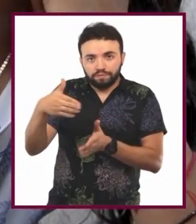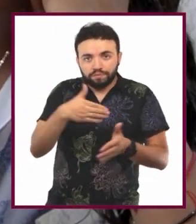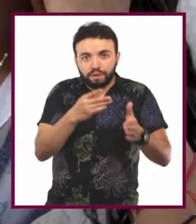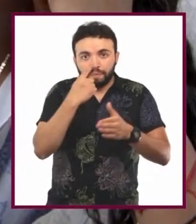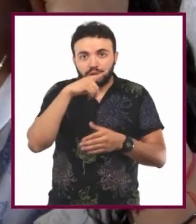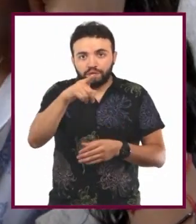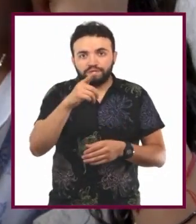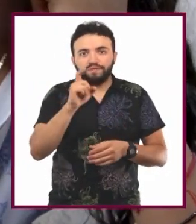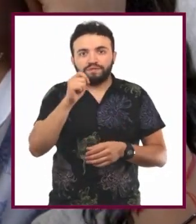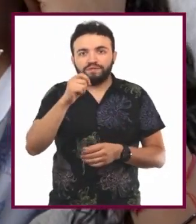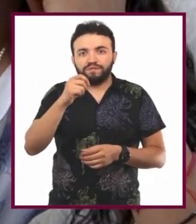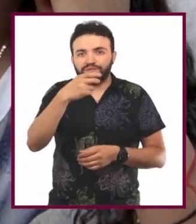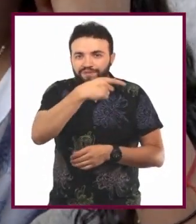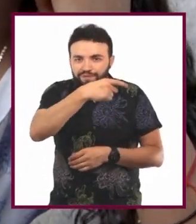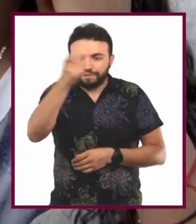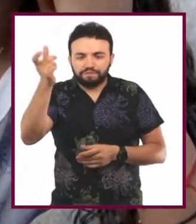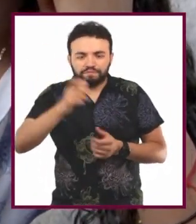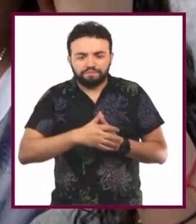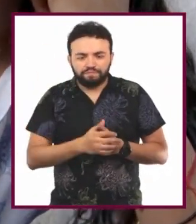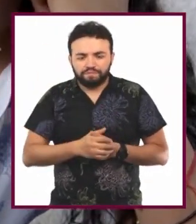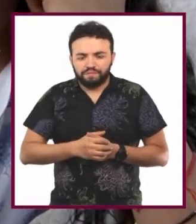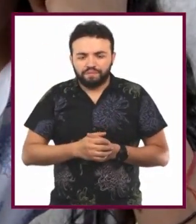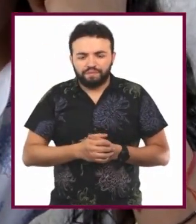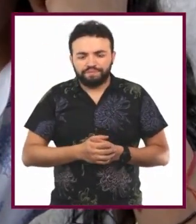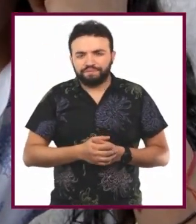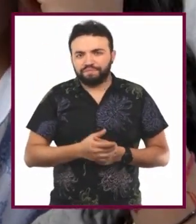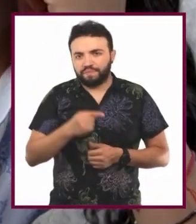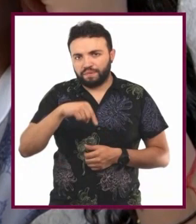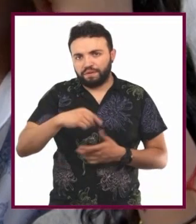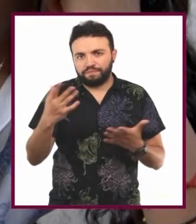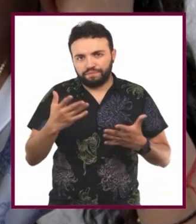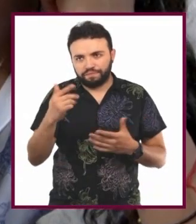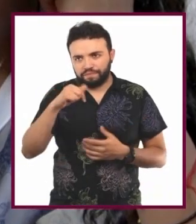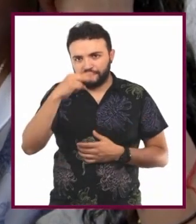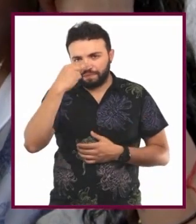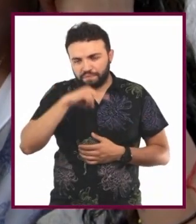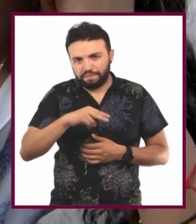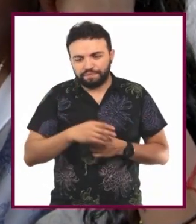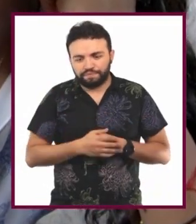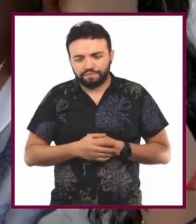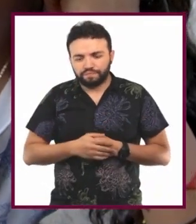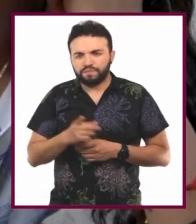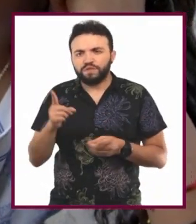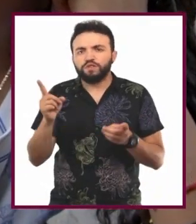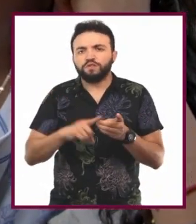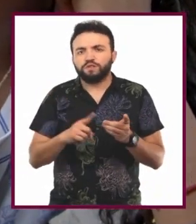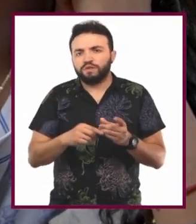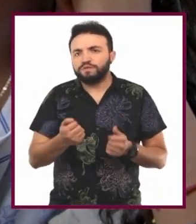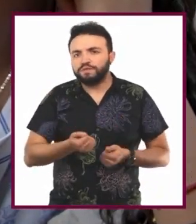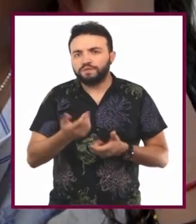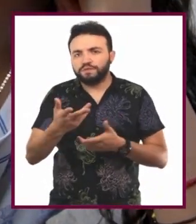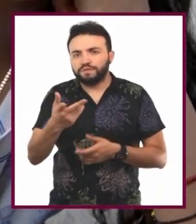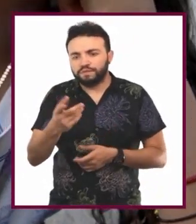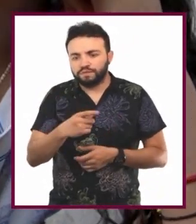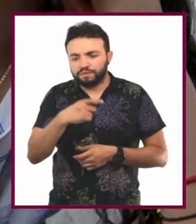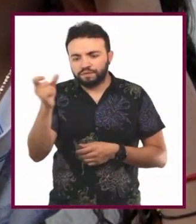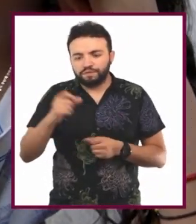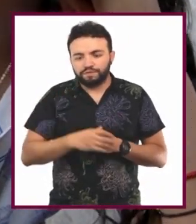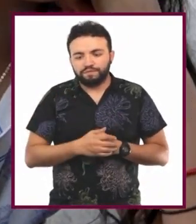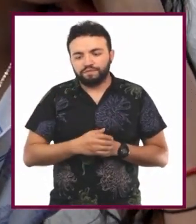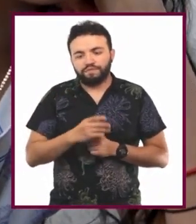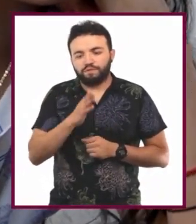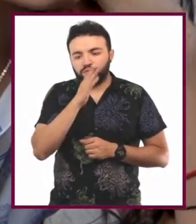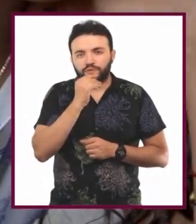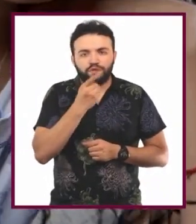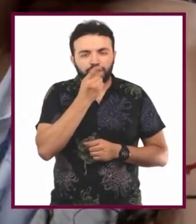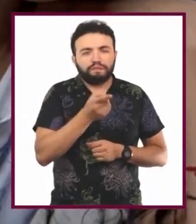Yo me los llevaría a comer unos tacos. Creo que es lo primero que se hace aquí en México. ¿Tú? ¿A dónde te los llevarías? No, no